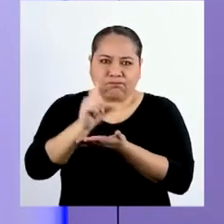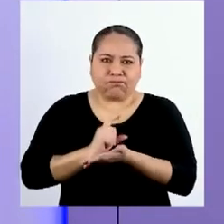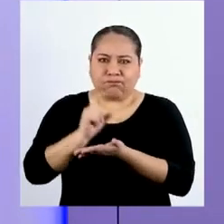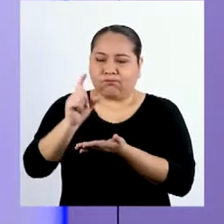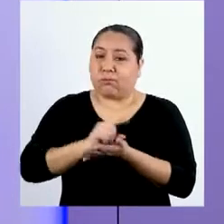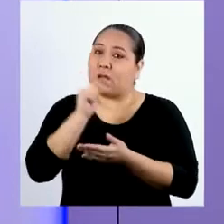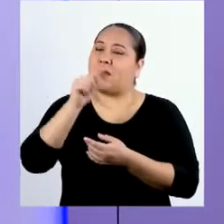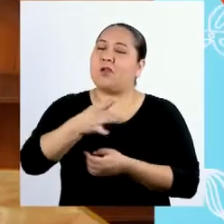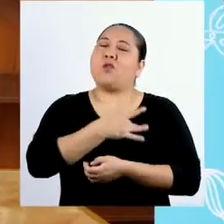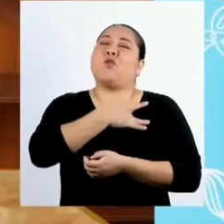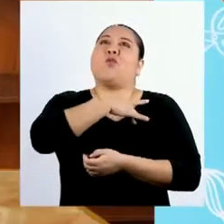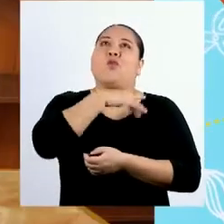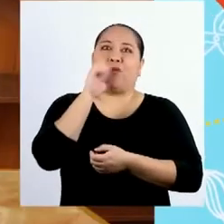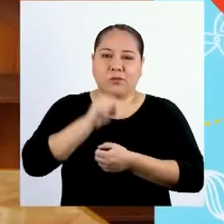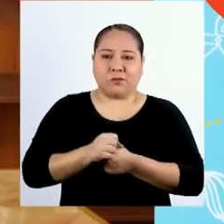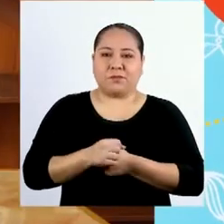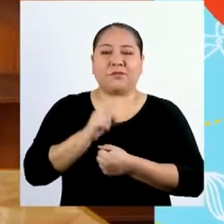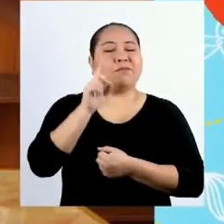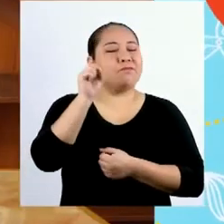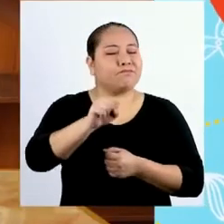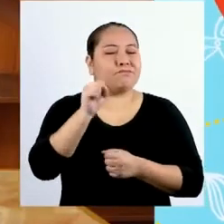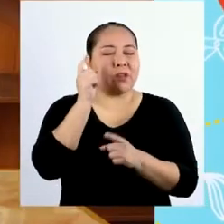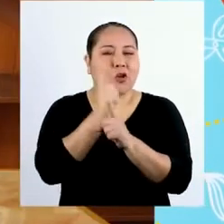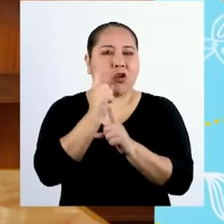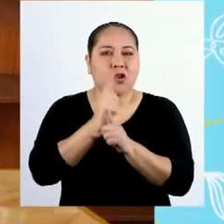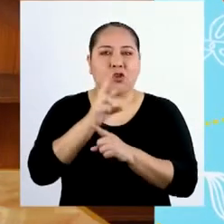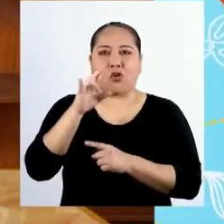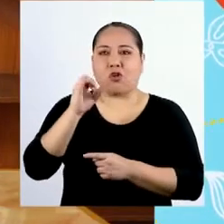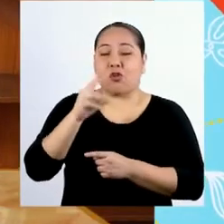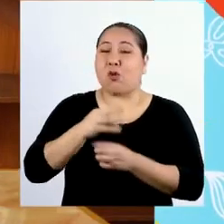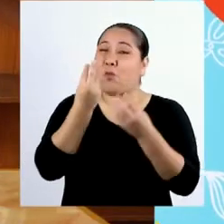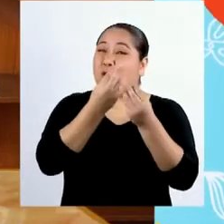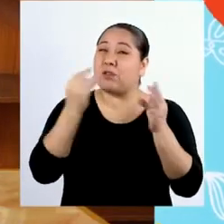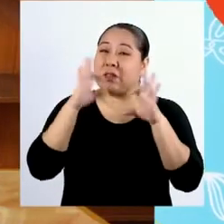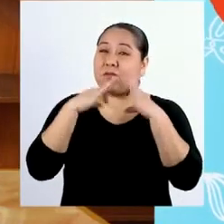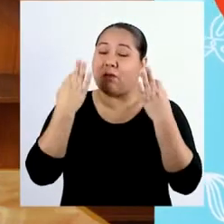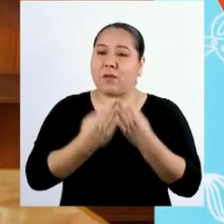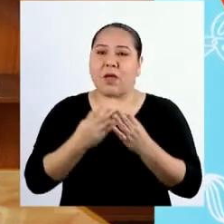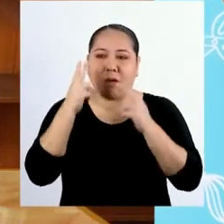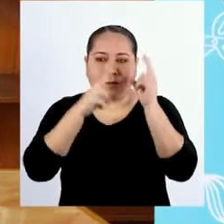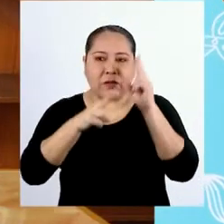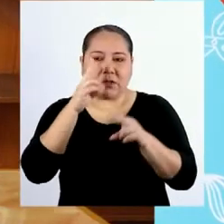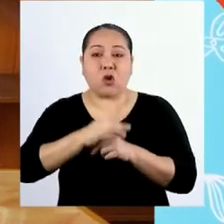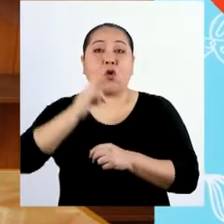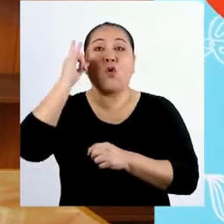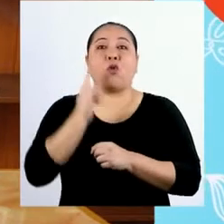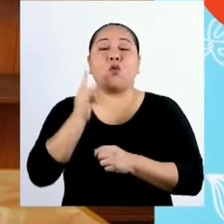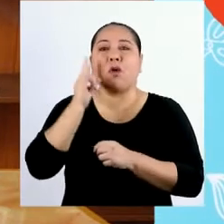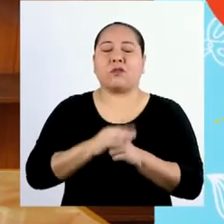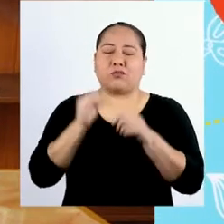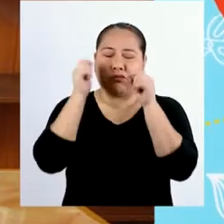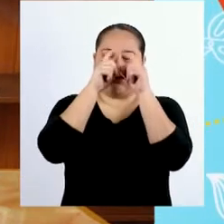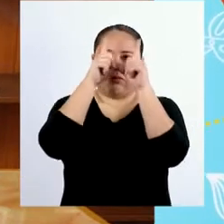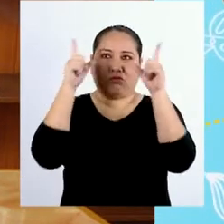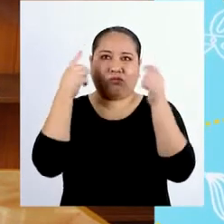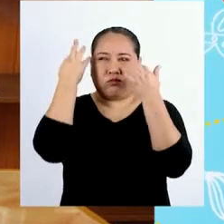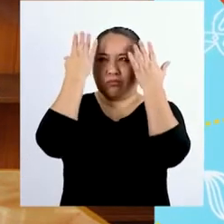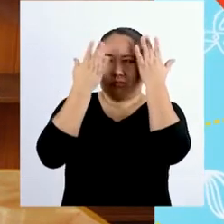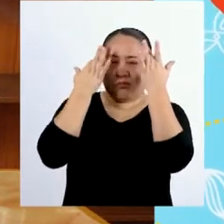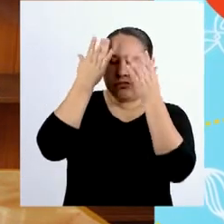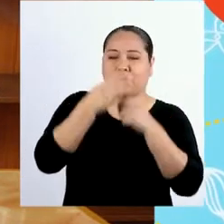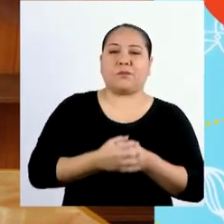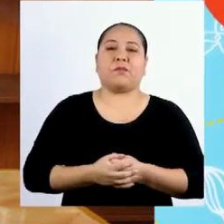¡Eso me inspira! Así es, Rodrigo. Muchas familias han afrontado la emergencia de manera admirable y